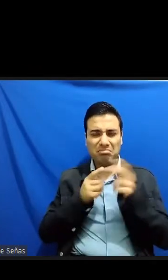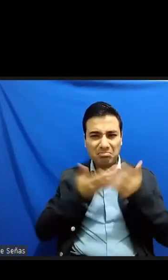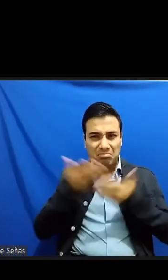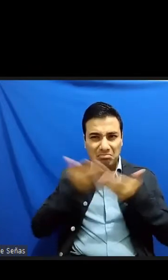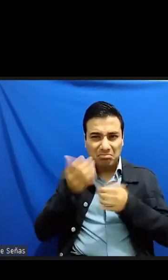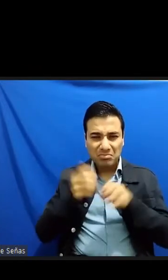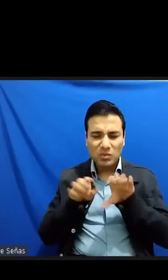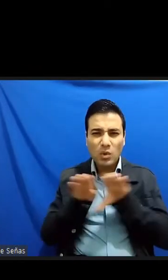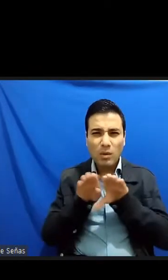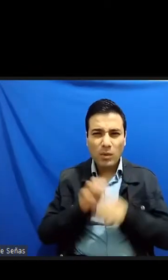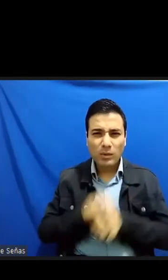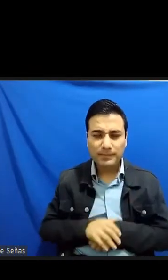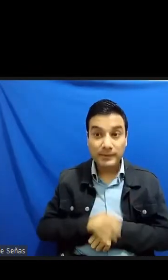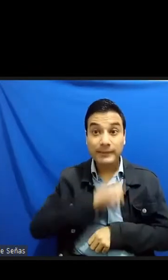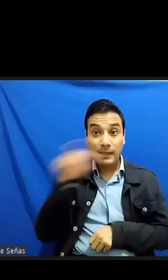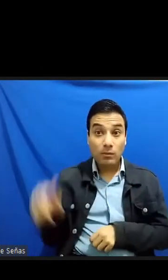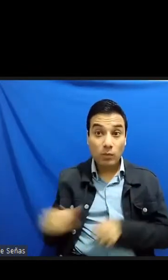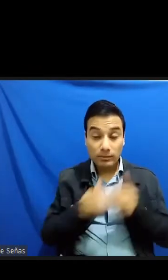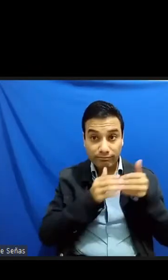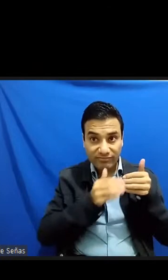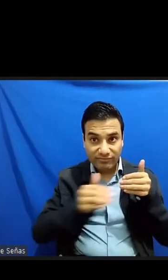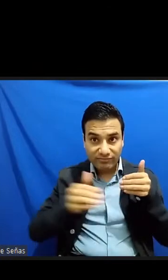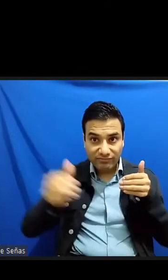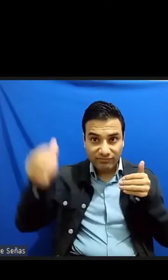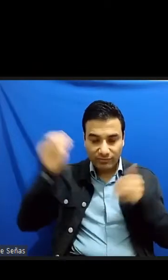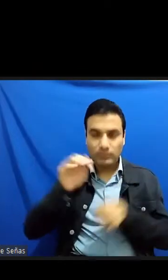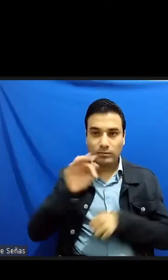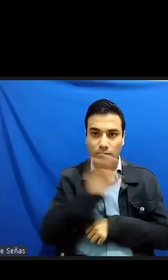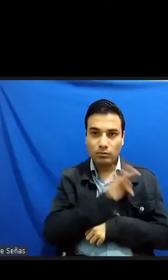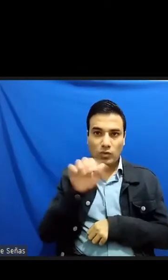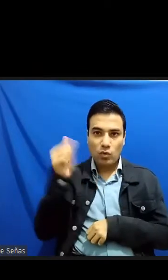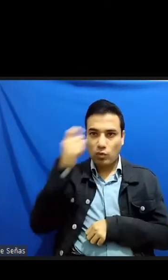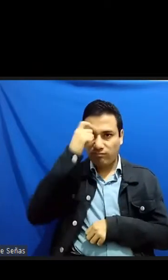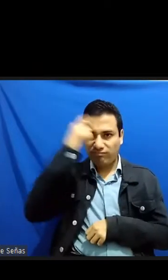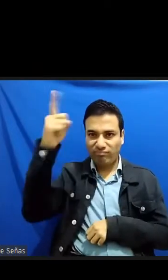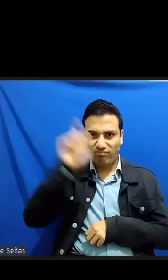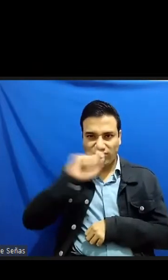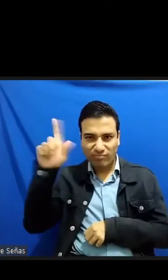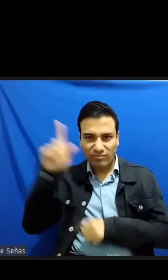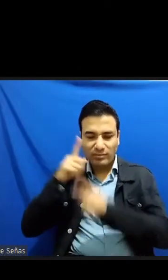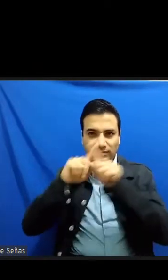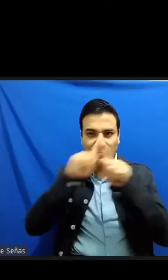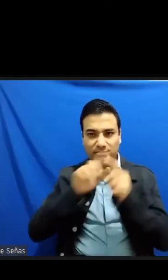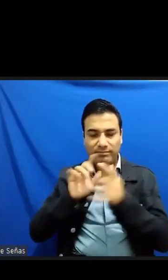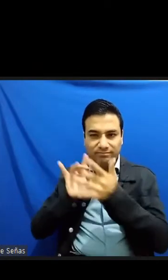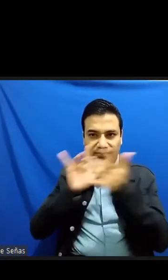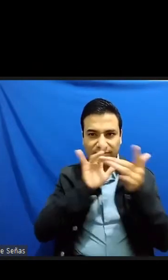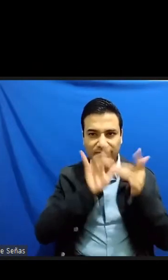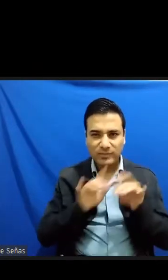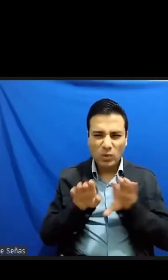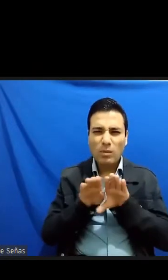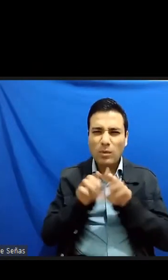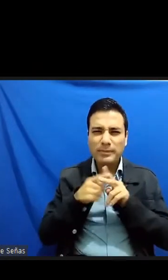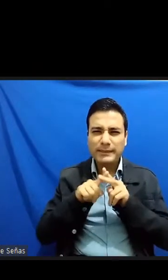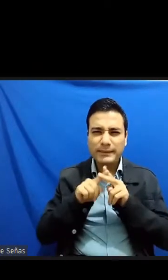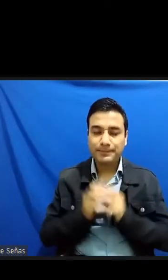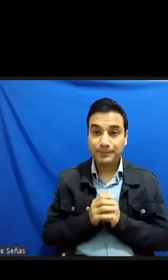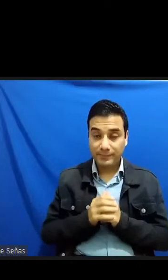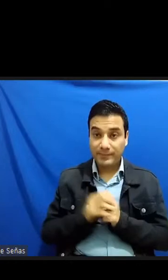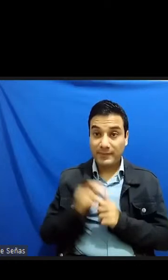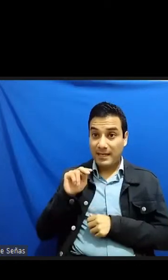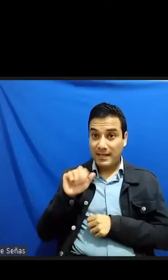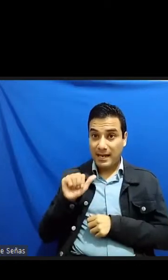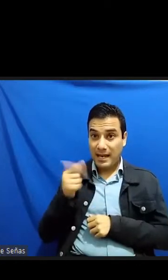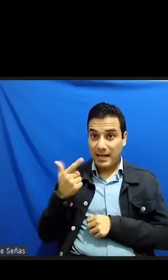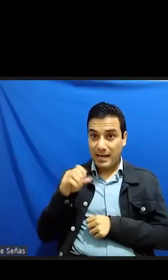llevaría después a enlazarse con autores de regiones remotas del mundo? Nagaoka se atrevió a